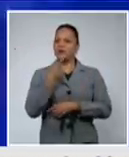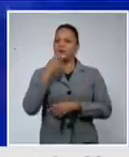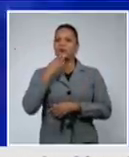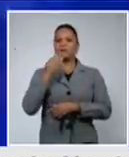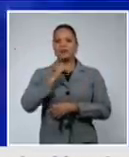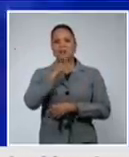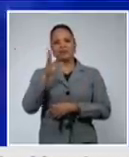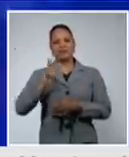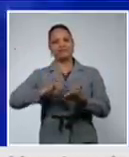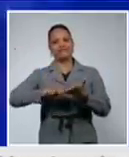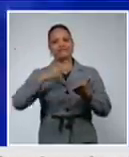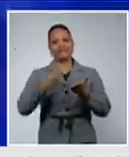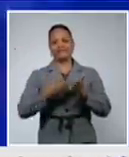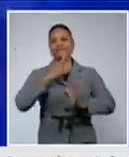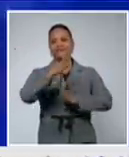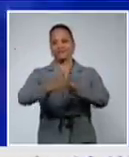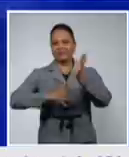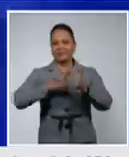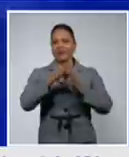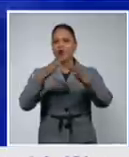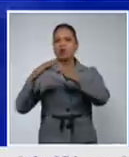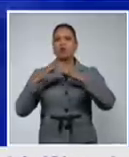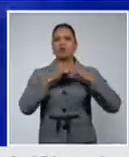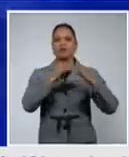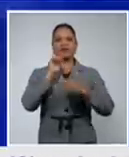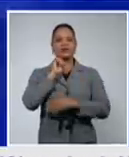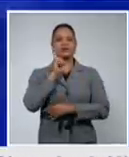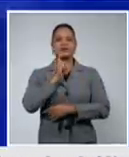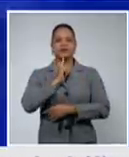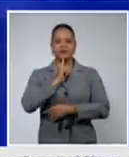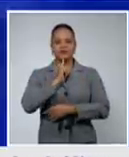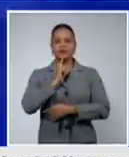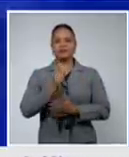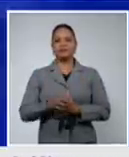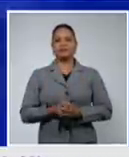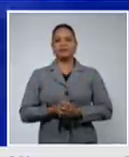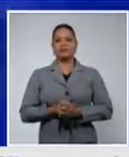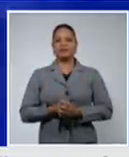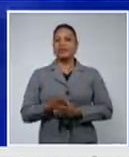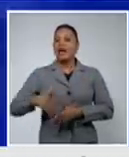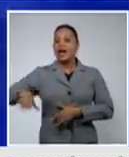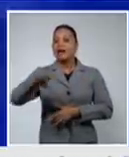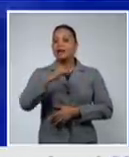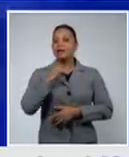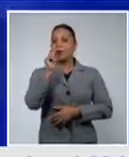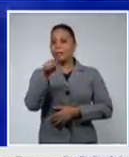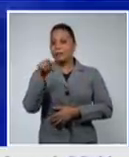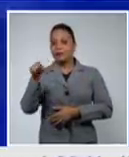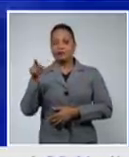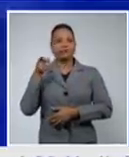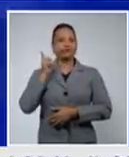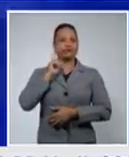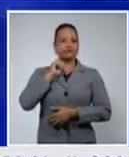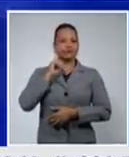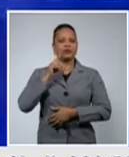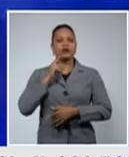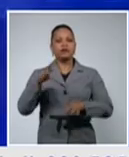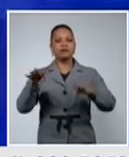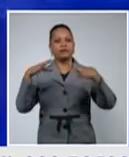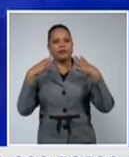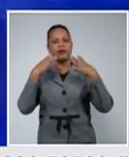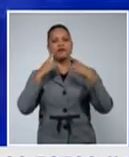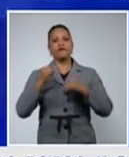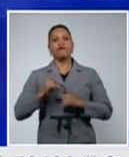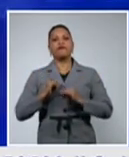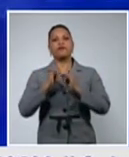intérprete de lenguas de seña para la comunidad sorda de Cuba. Correcto. Y a todas las personas que escuchan la información diariamente. ¿Cómo amanece